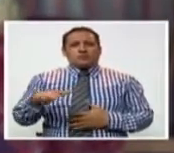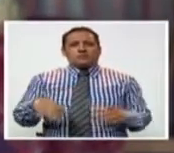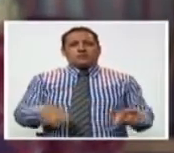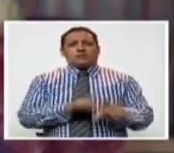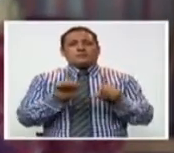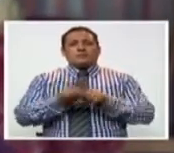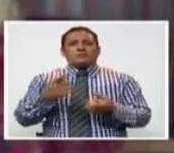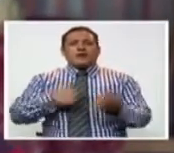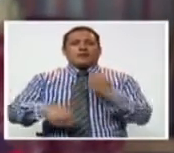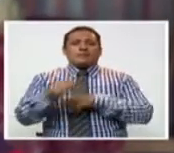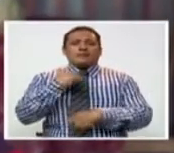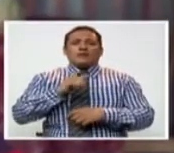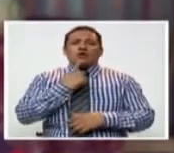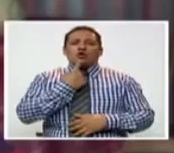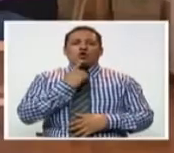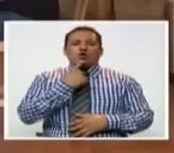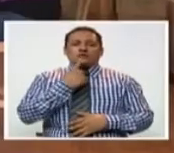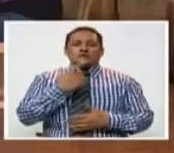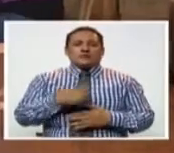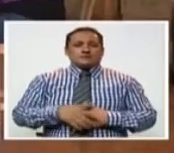Y me dedico a vender golosinas.